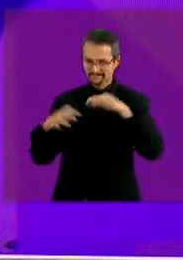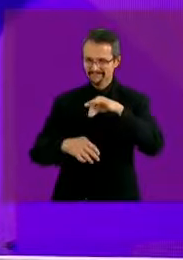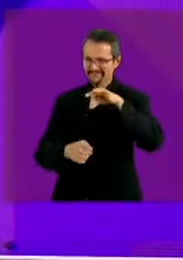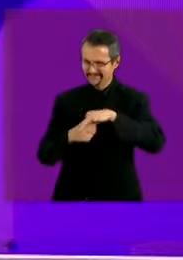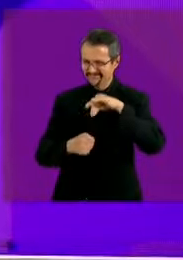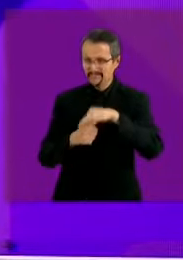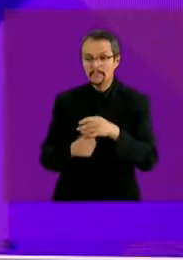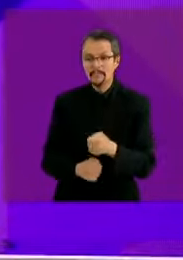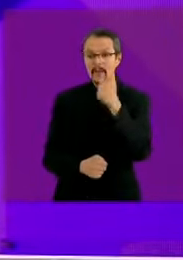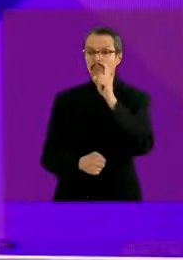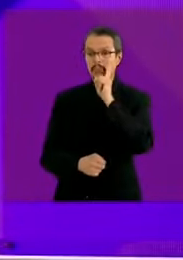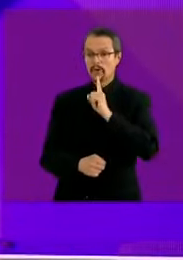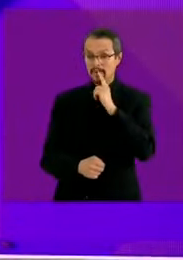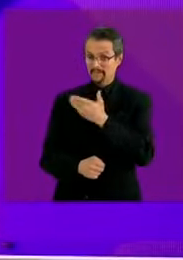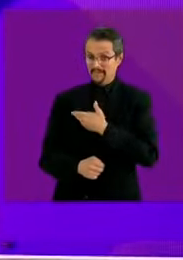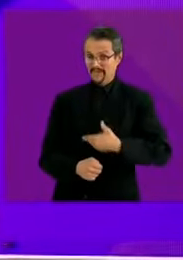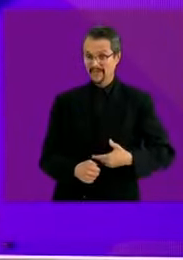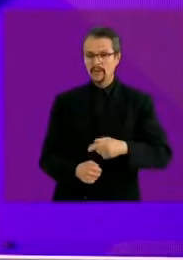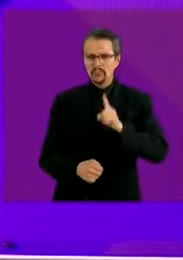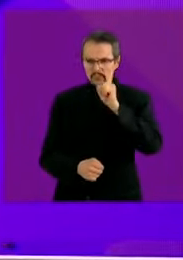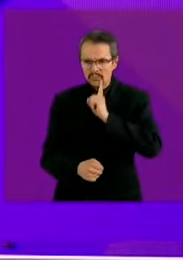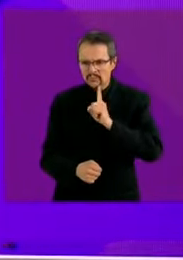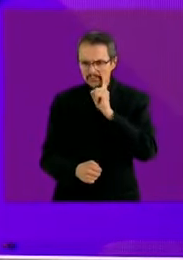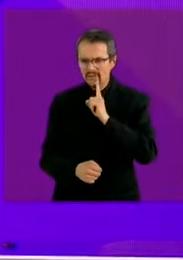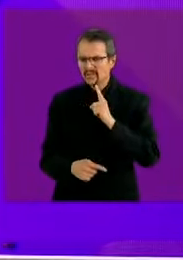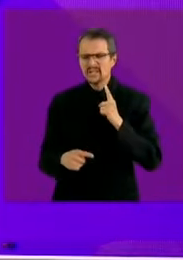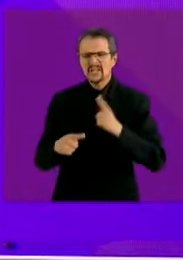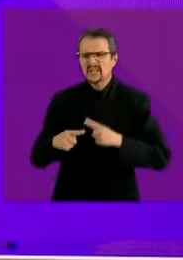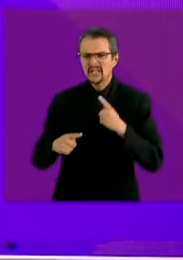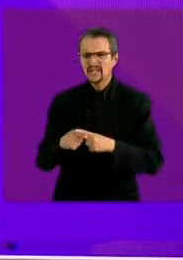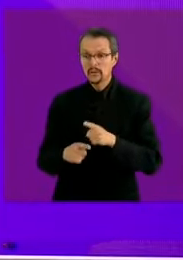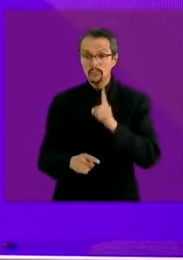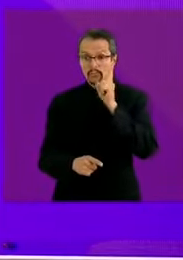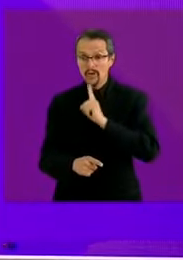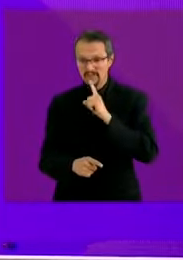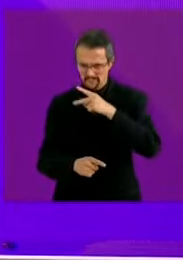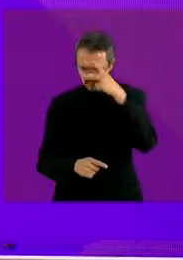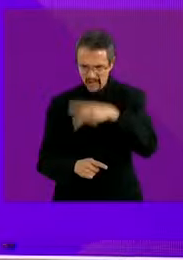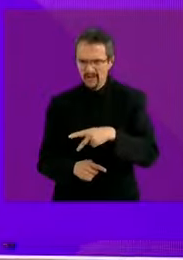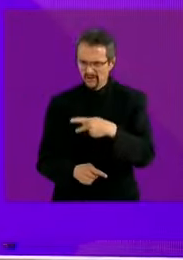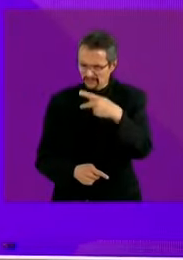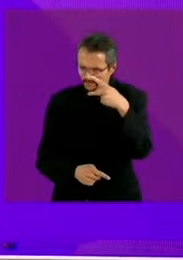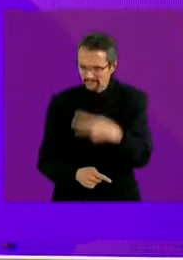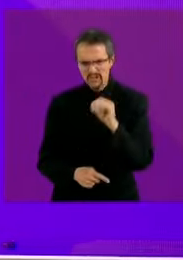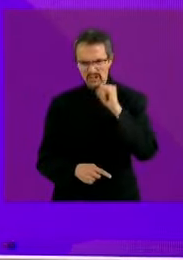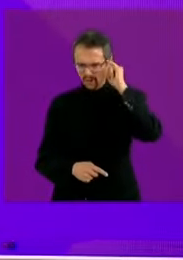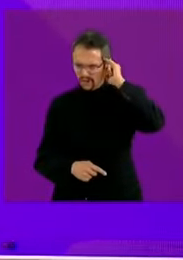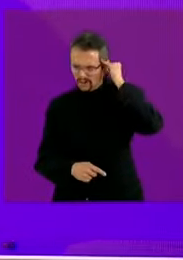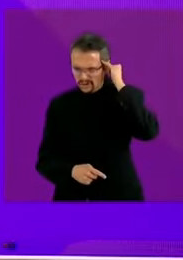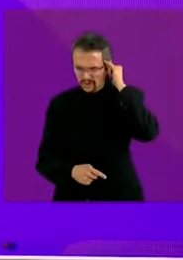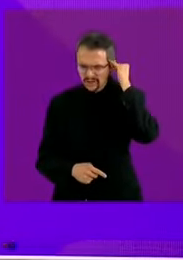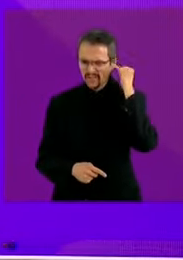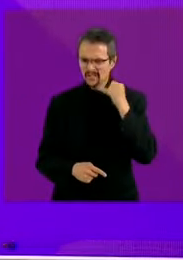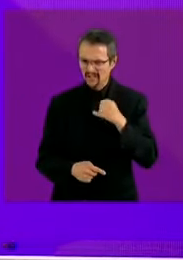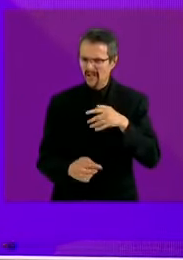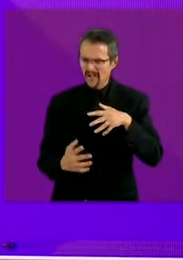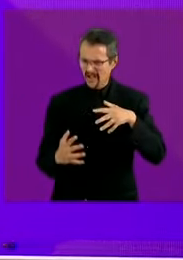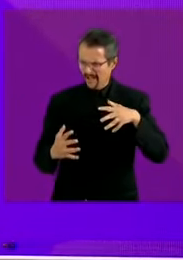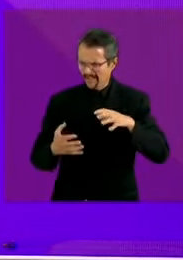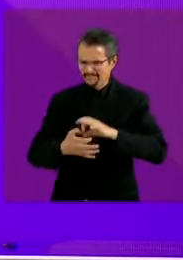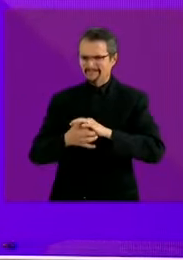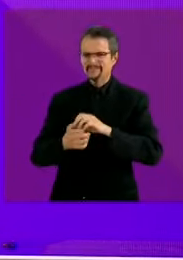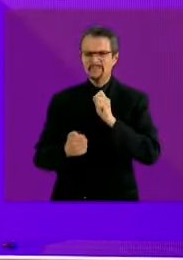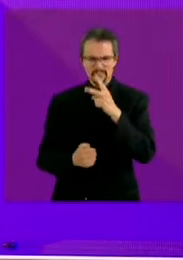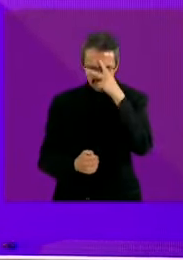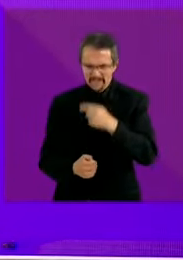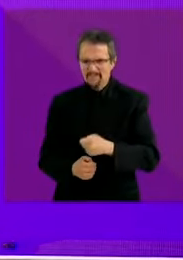pero no será cualquier mujer será una mujer mexicana de raíces indígenas quiero ser la primera presidenta de México